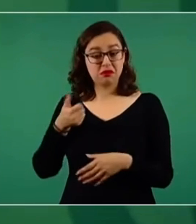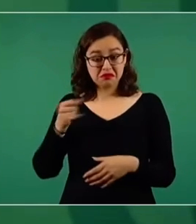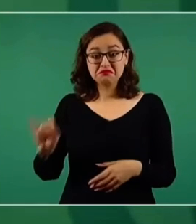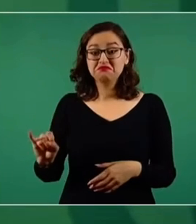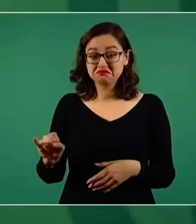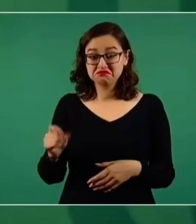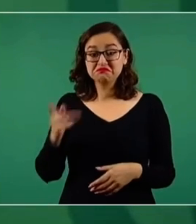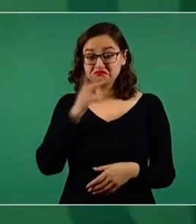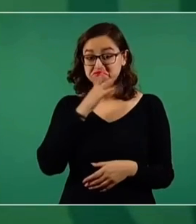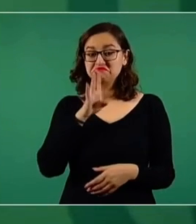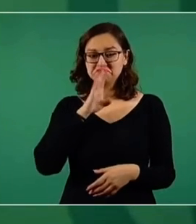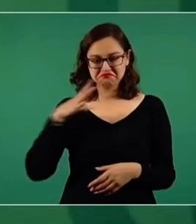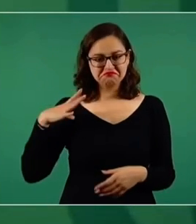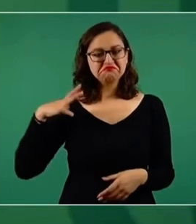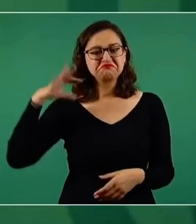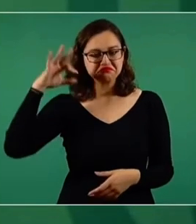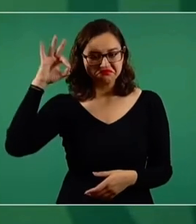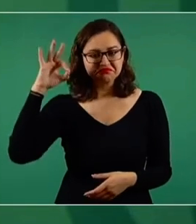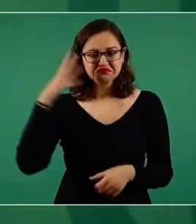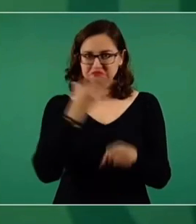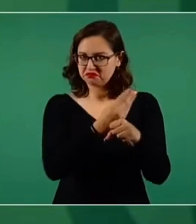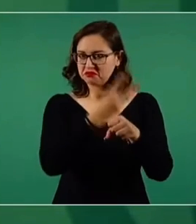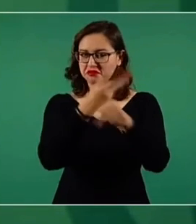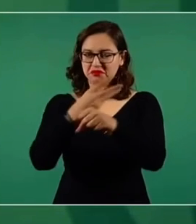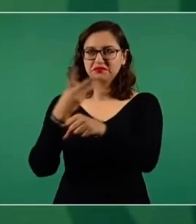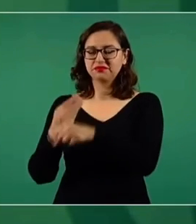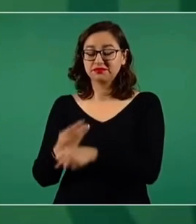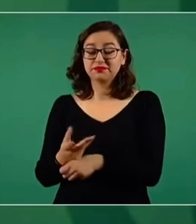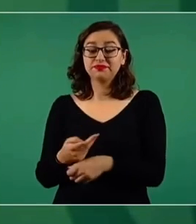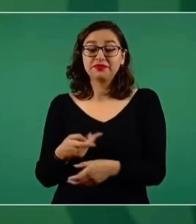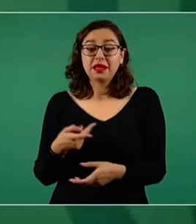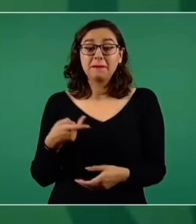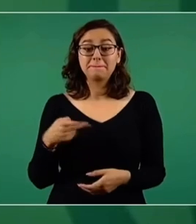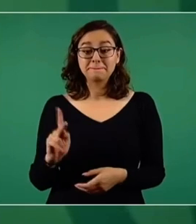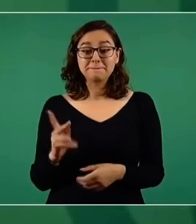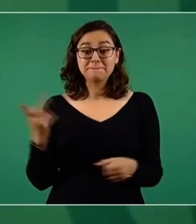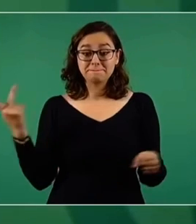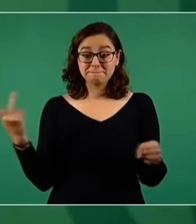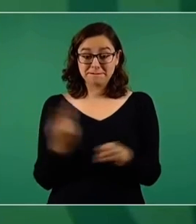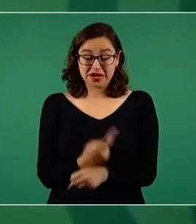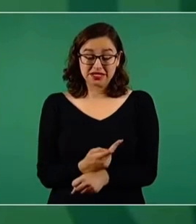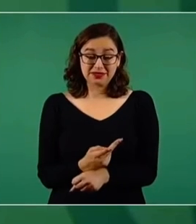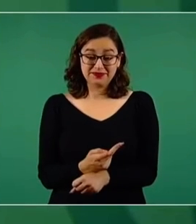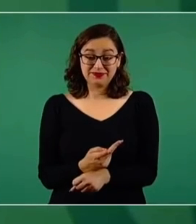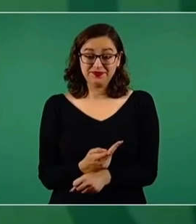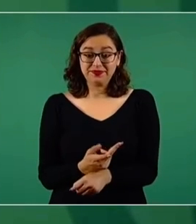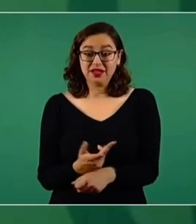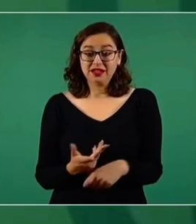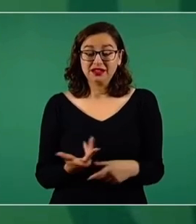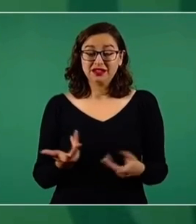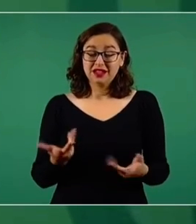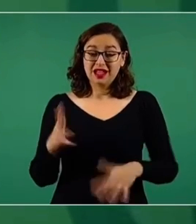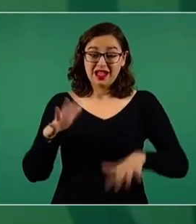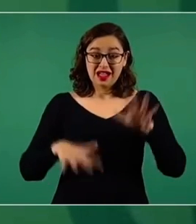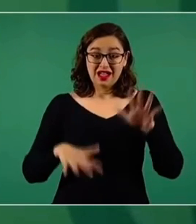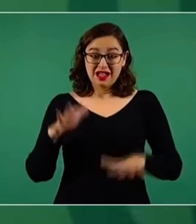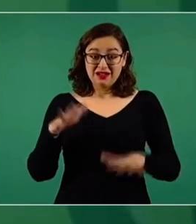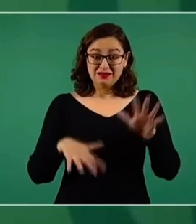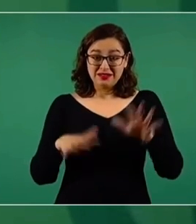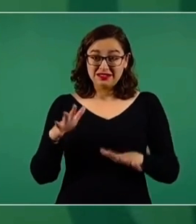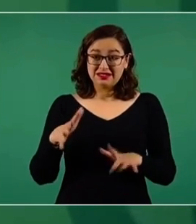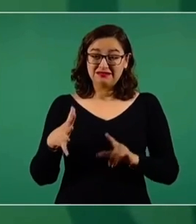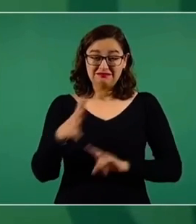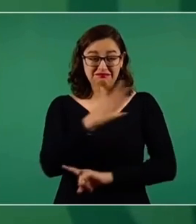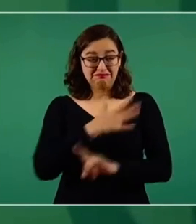yo creo que efectivamente lo lamentable de esta situación es de que estas personas que están emitiendo